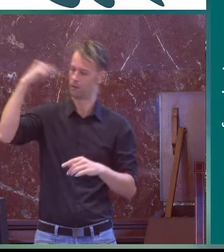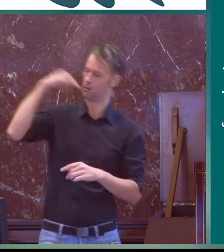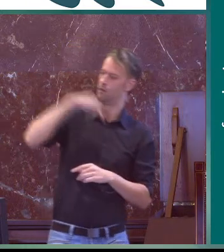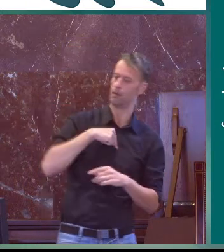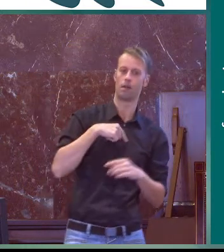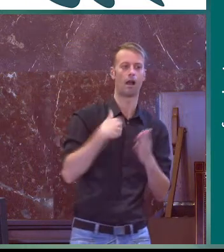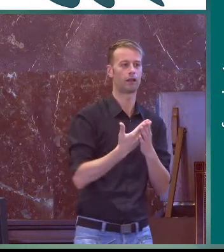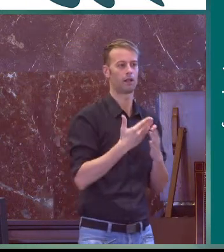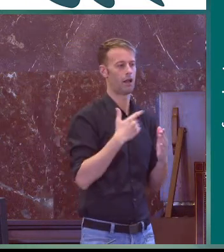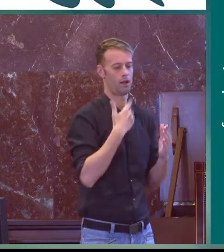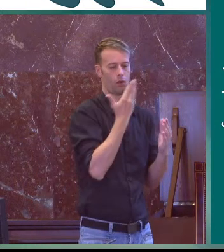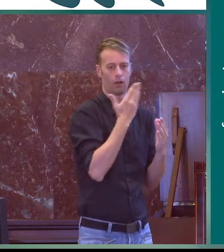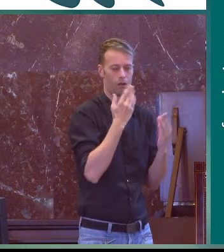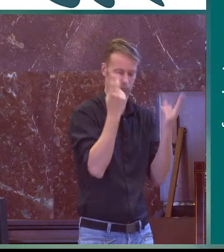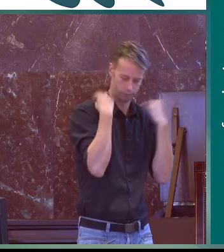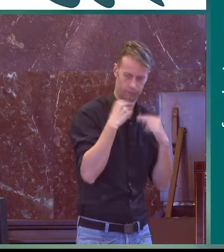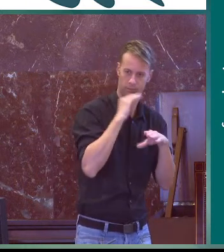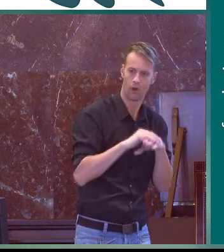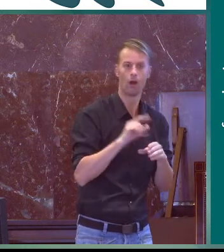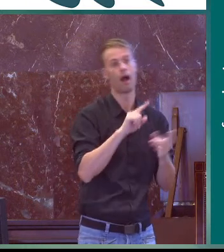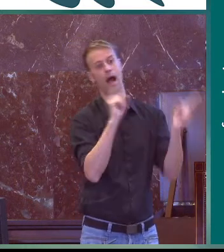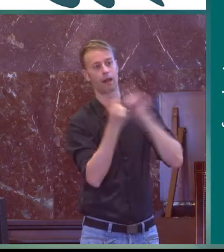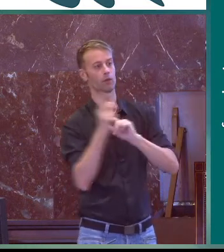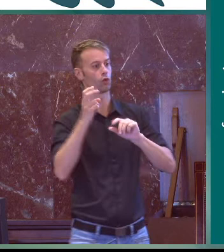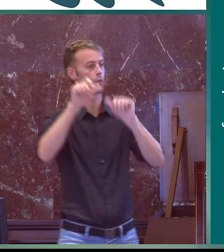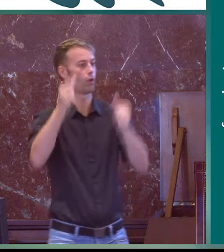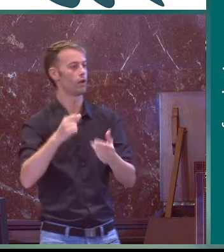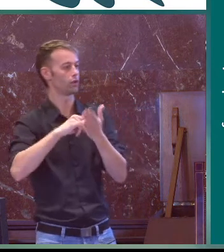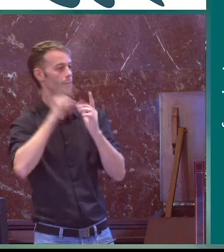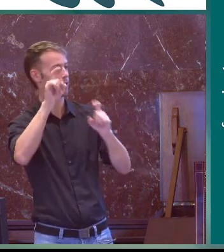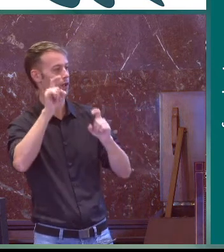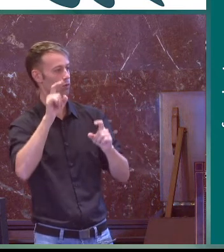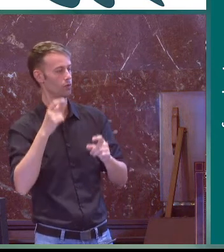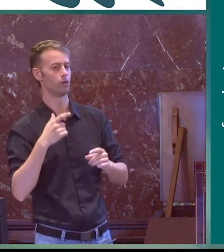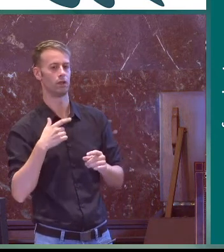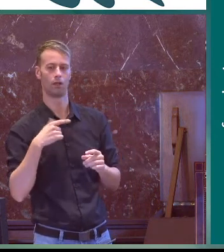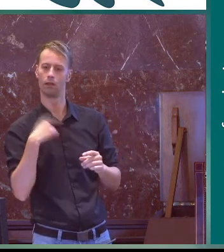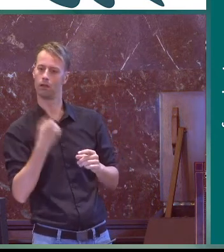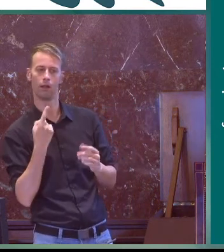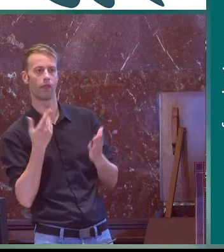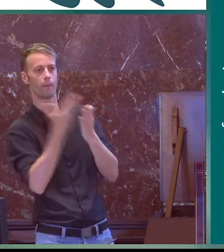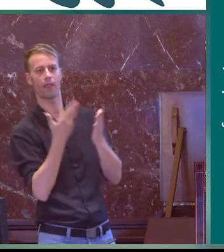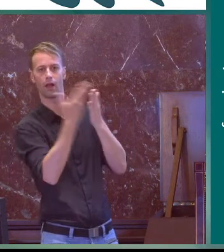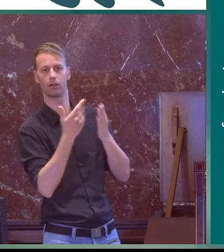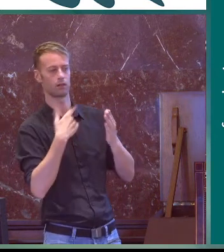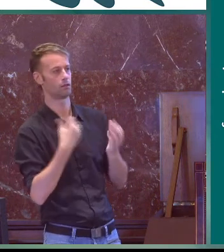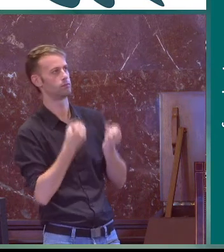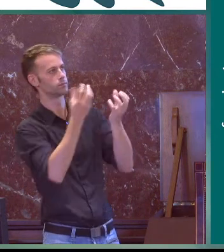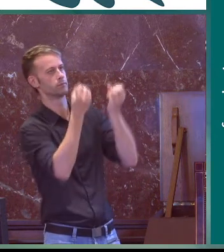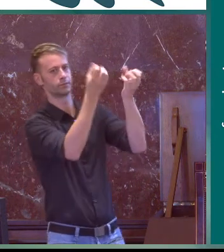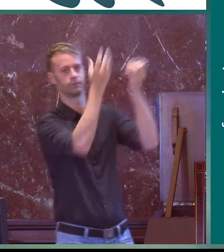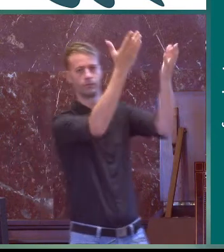educativo a la dirección del colegio el colegio todo va a influir en el niño y en el sistema educativo